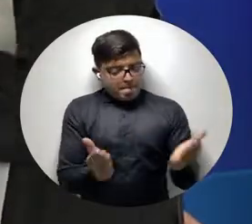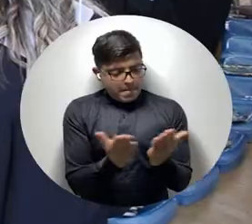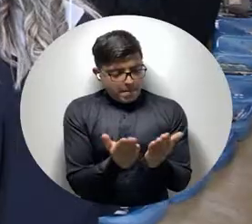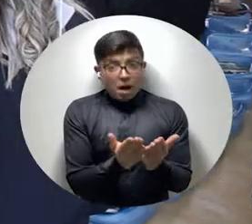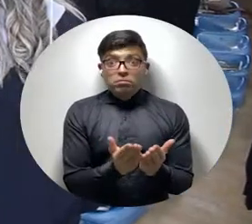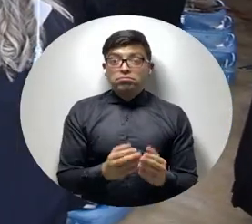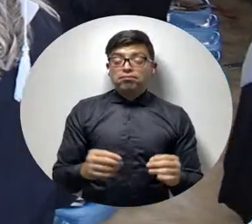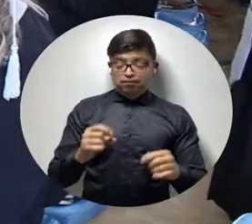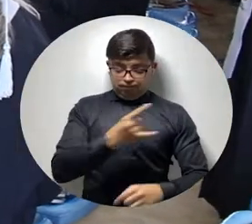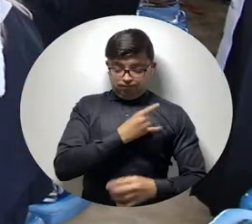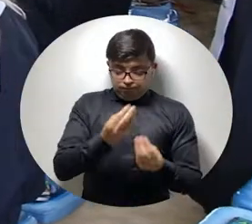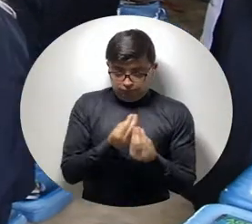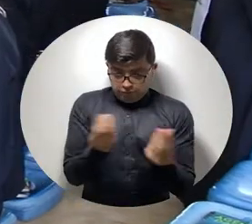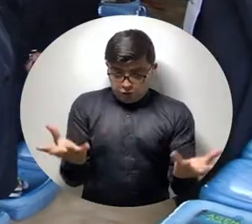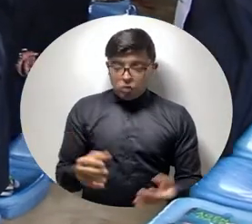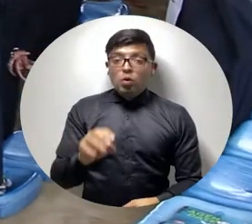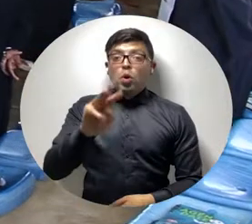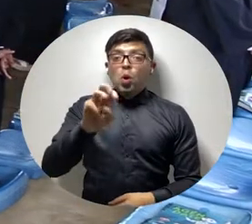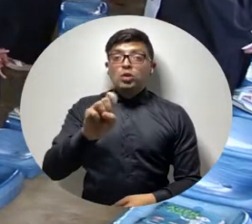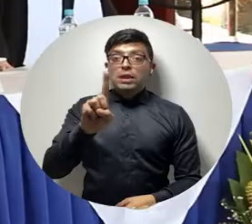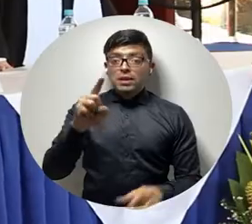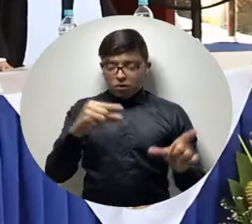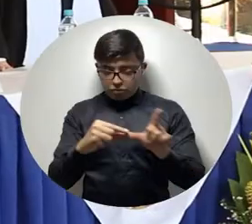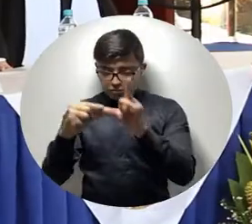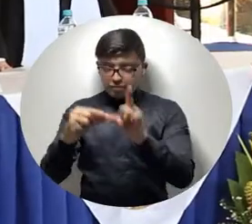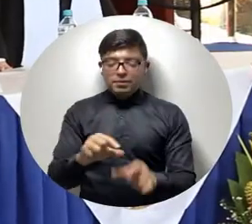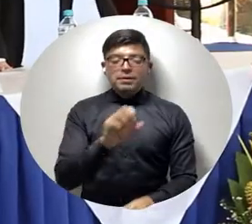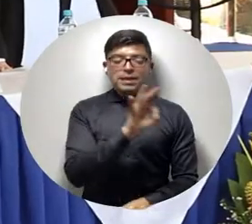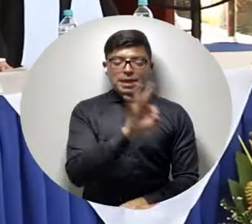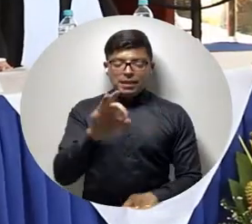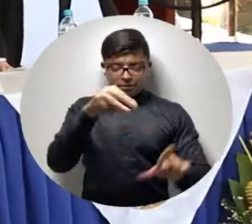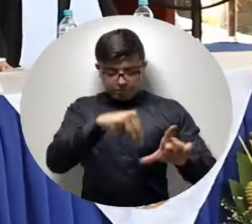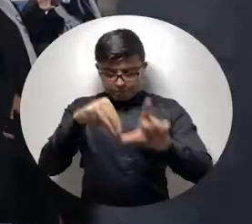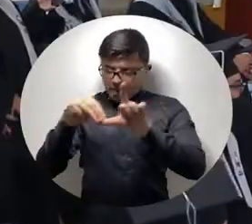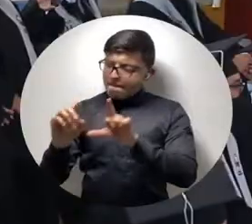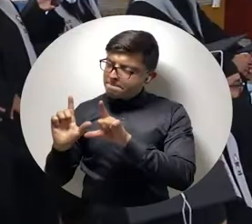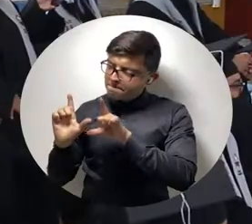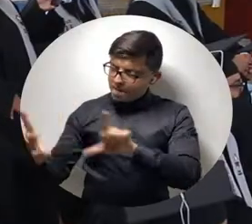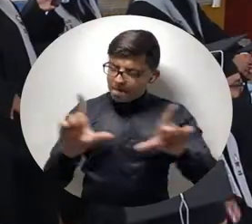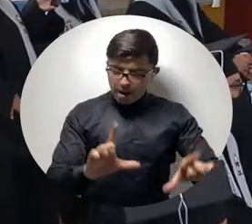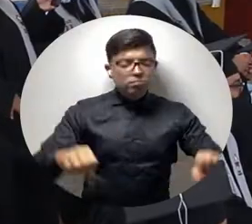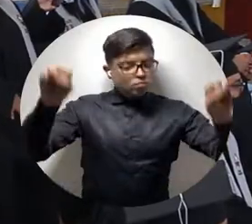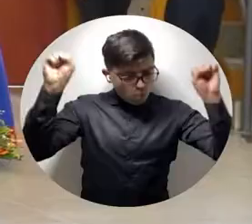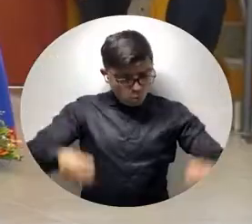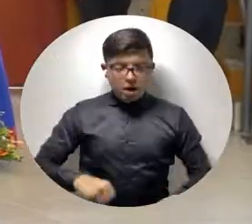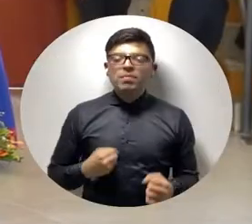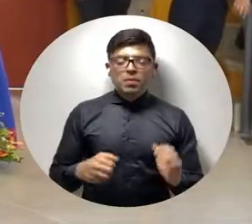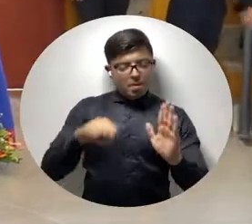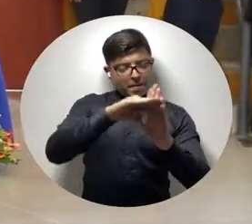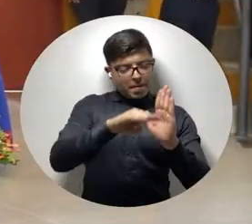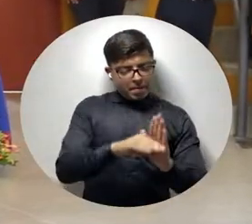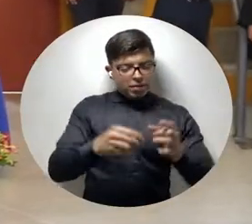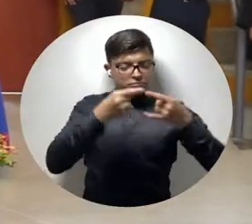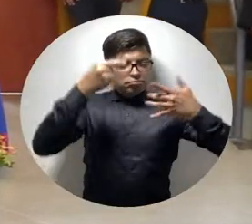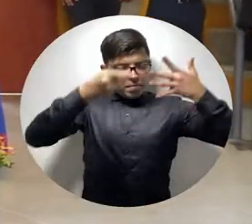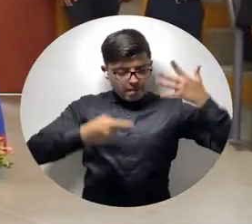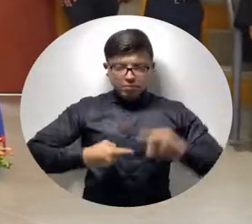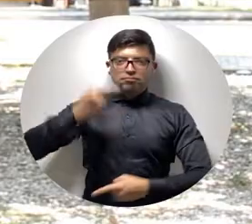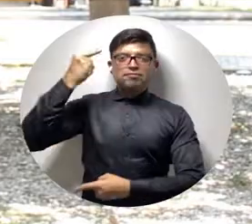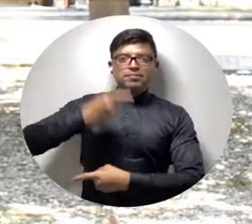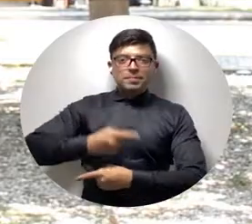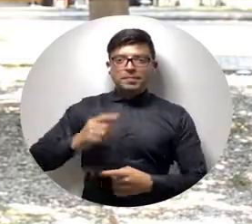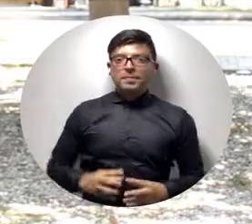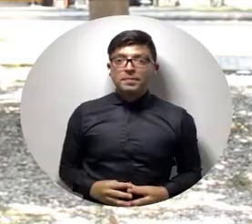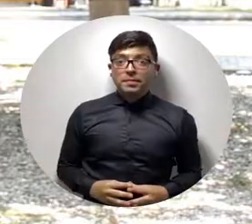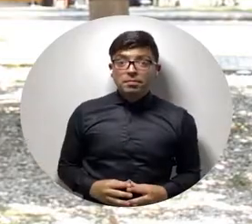81 especialistas y 33 magísteres obtuvieran su diploma en un evento presencial con todas las medidas de bioseguridad. Muy